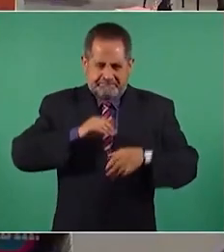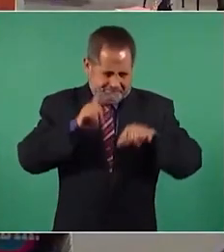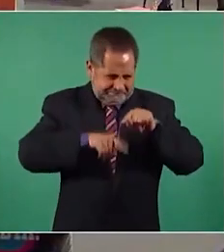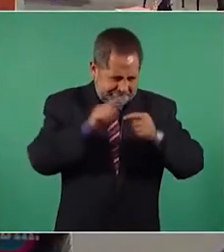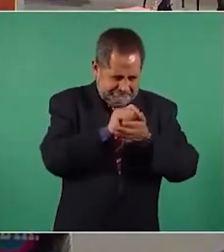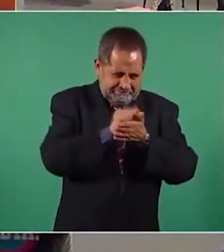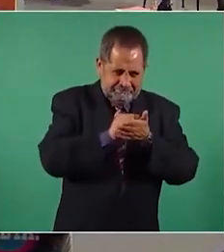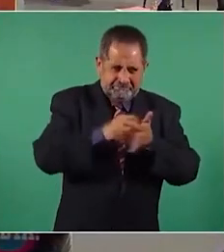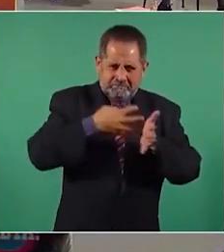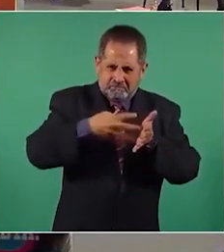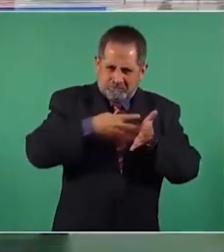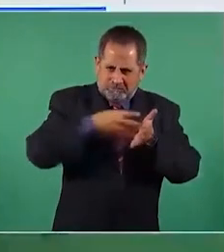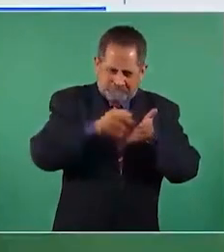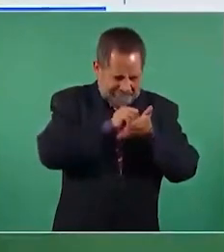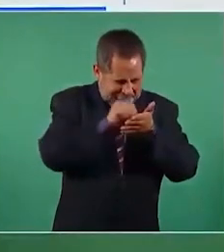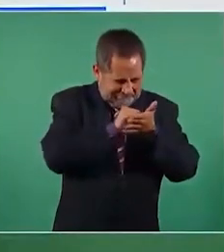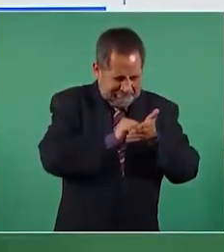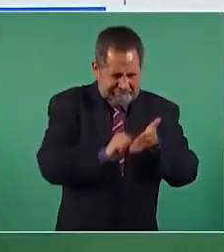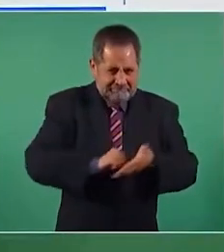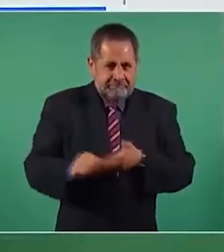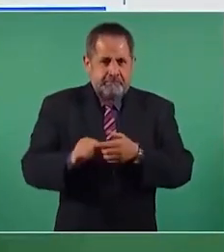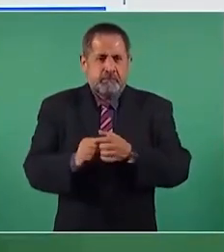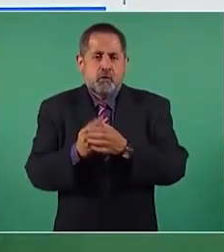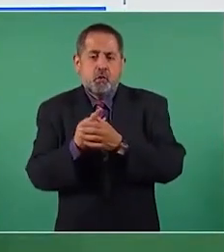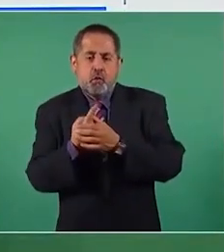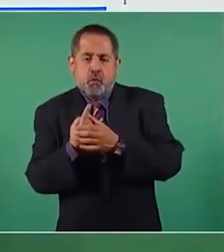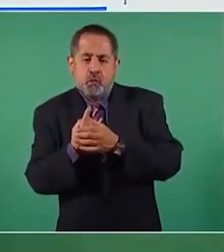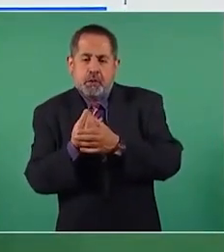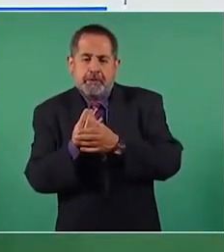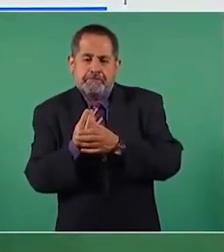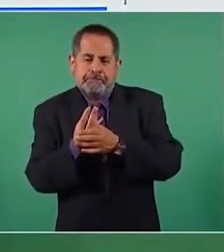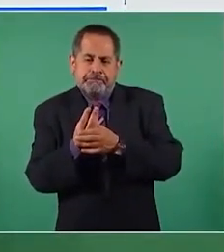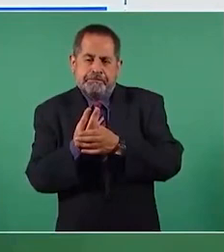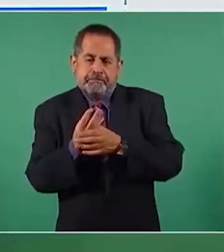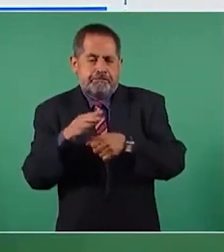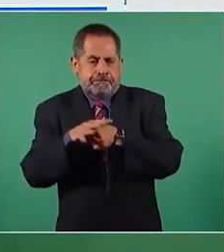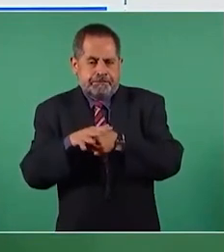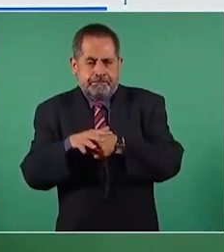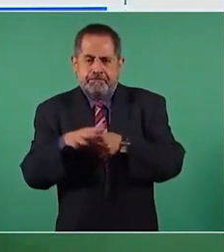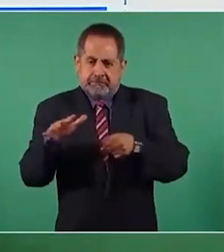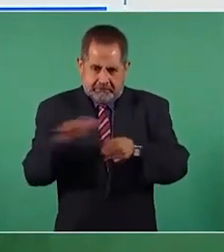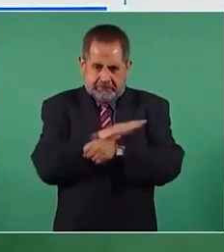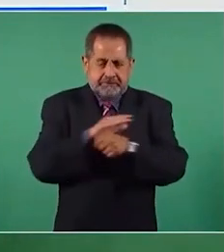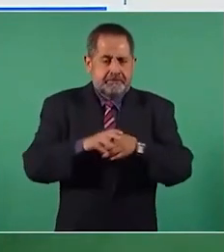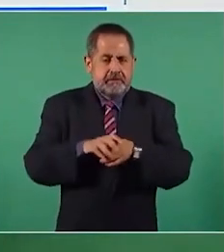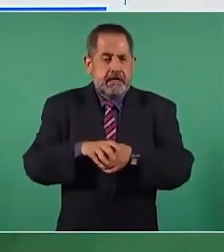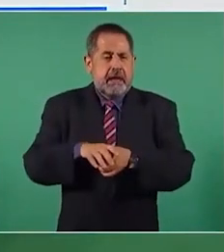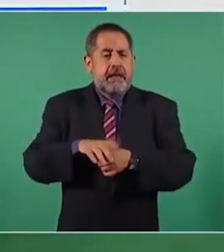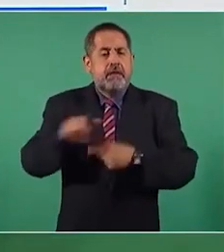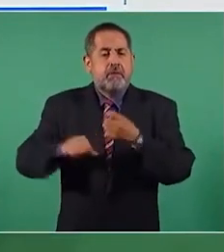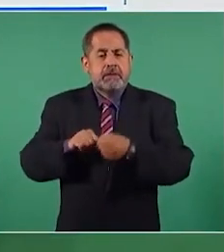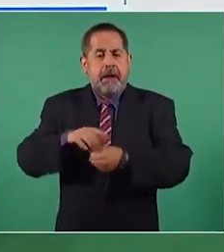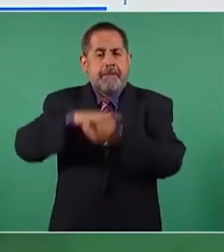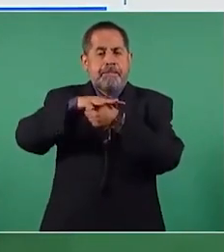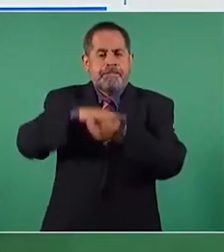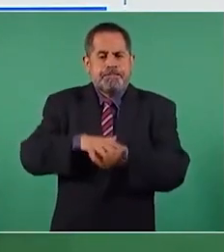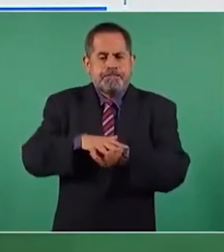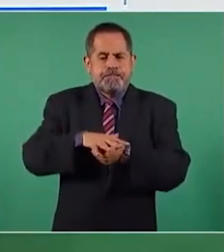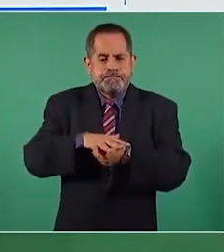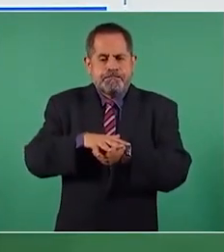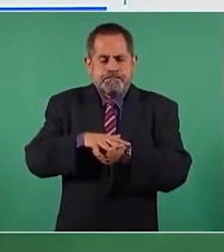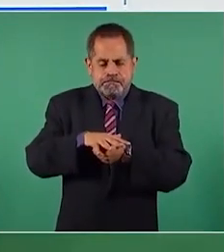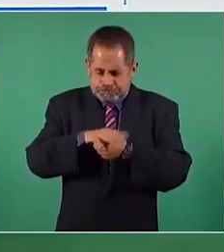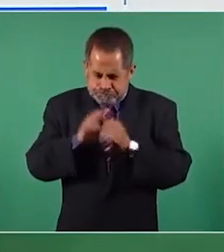se les cambia la válvula, se les checa la presión hidrostática, se